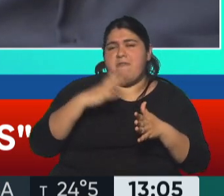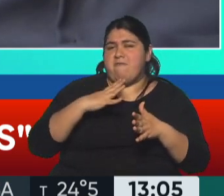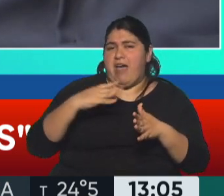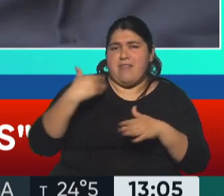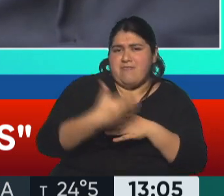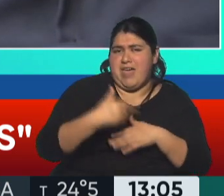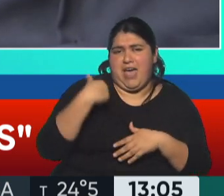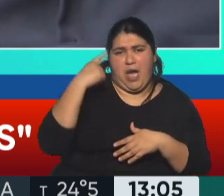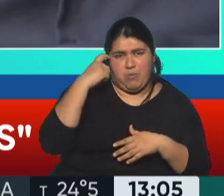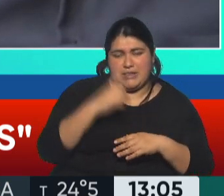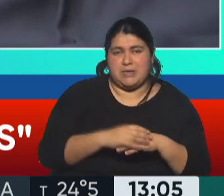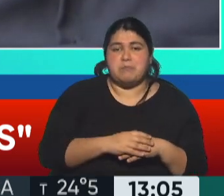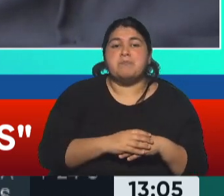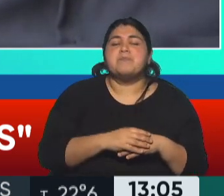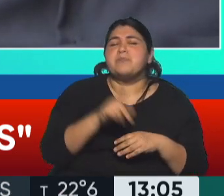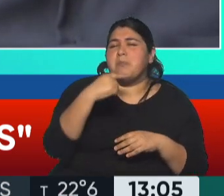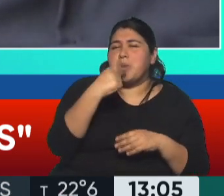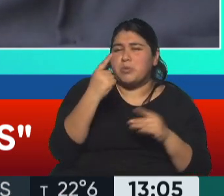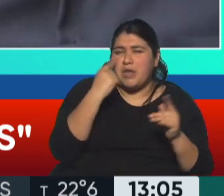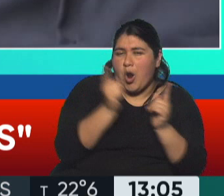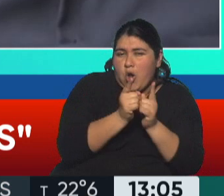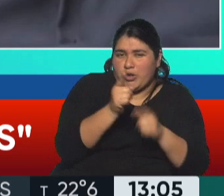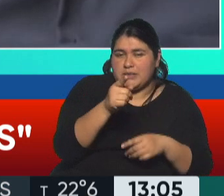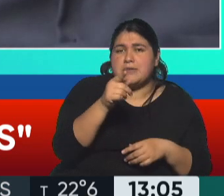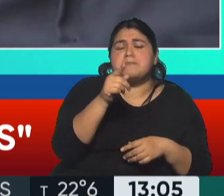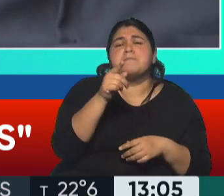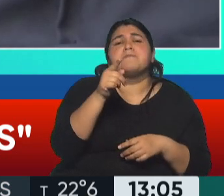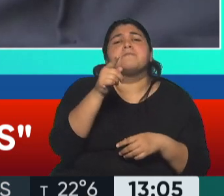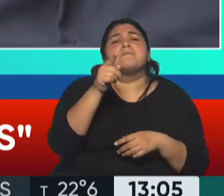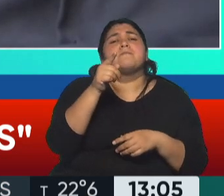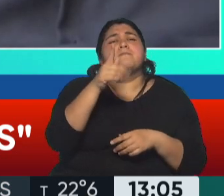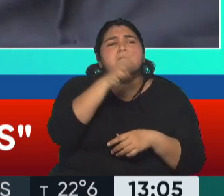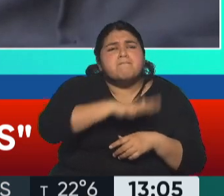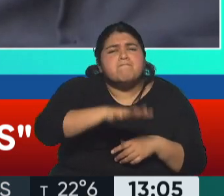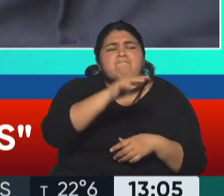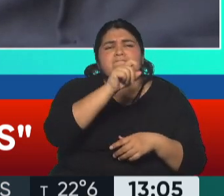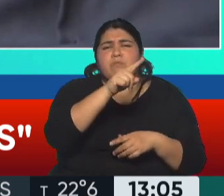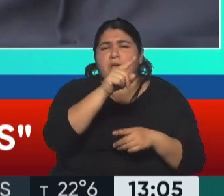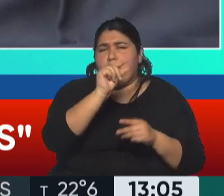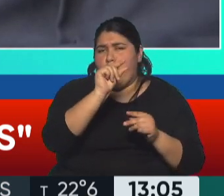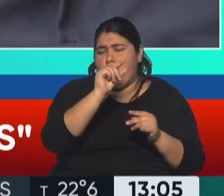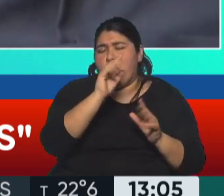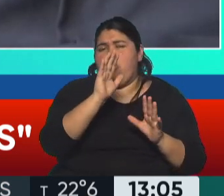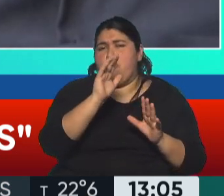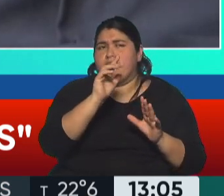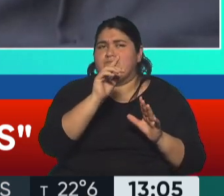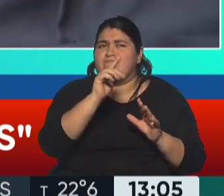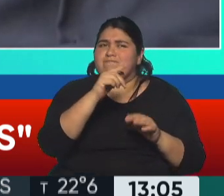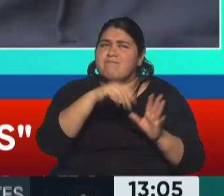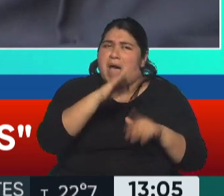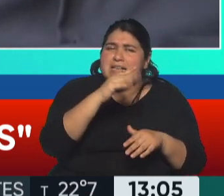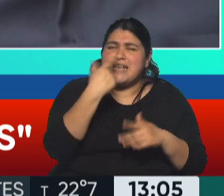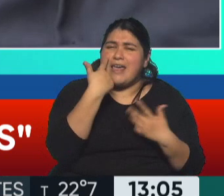pregunta cortita, si me permitís. ¿Vos creés que este declive de la hegemonía moral, del prestigio, del